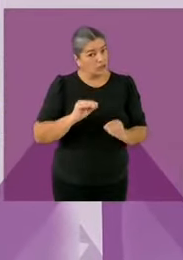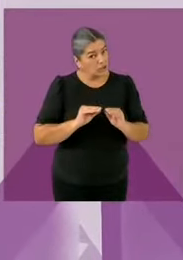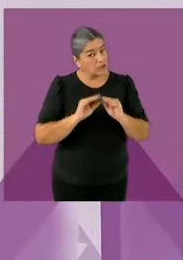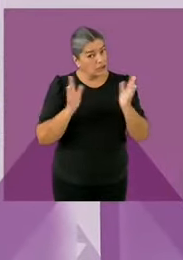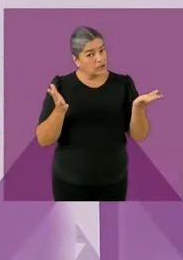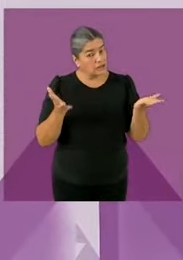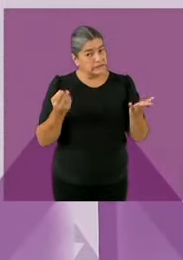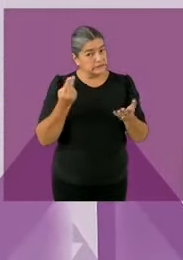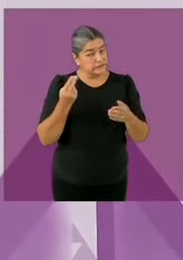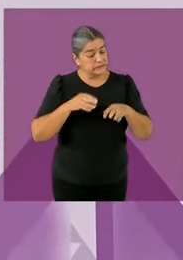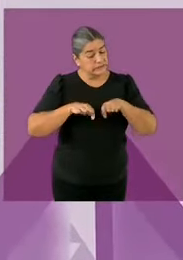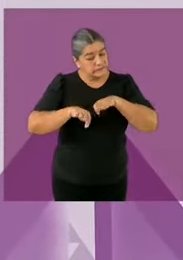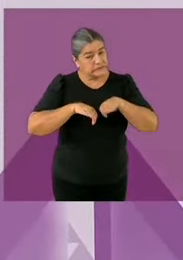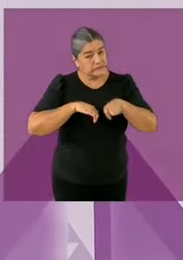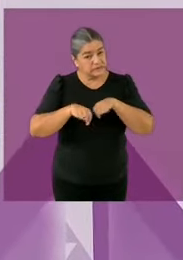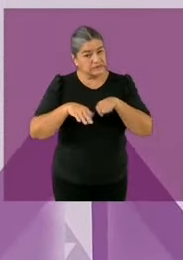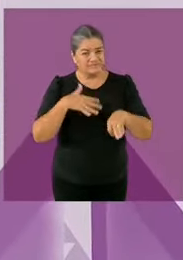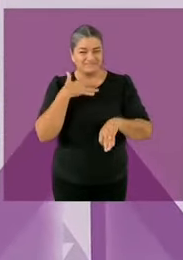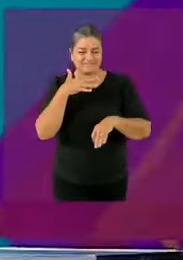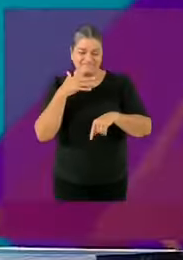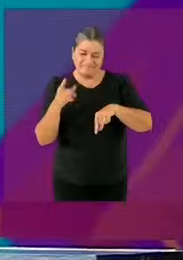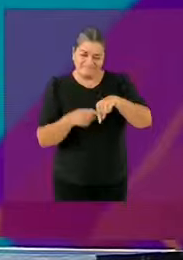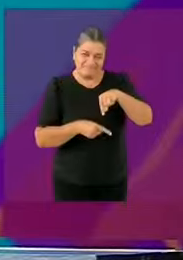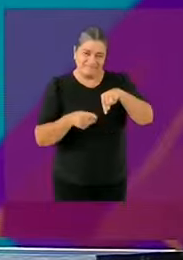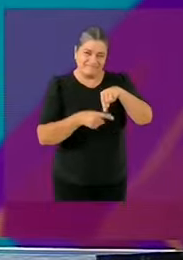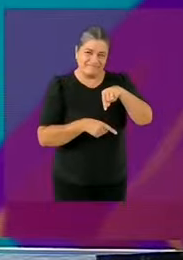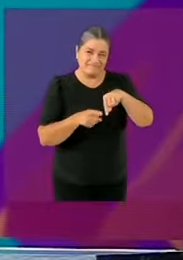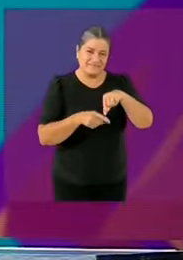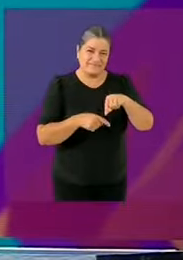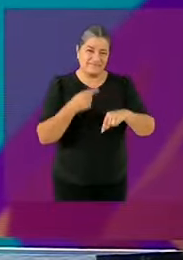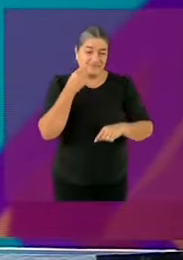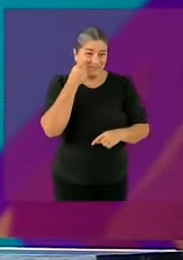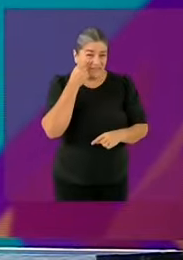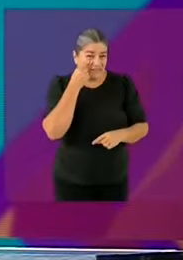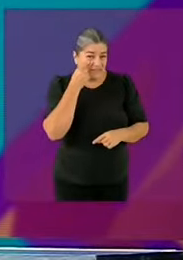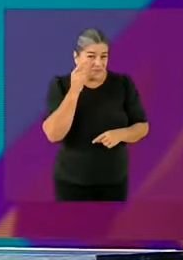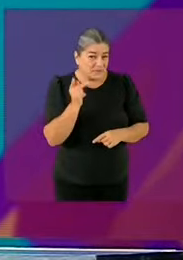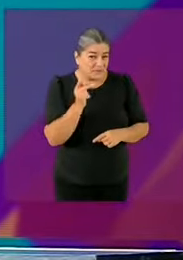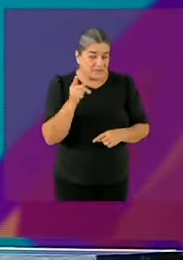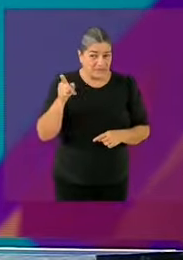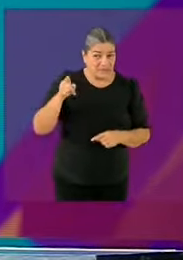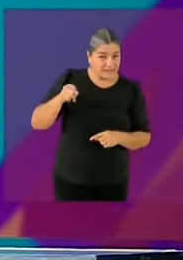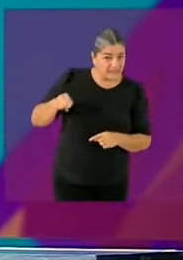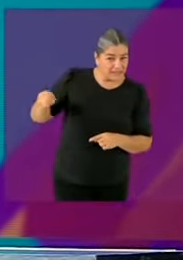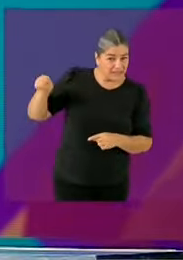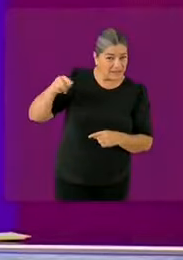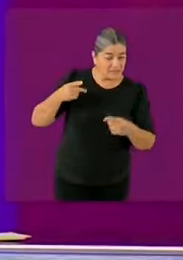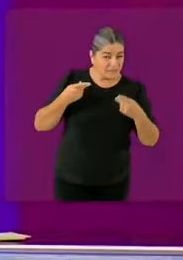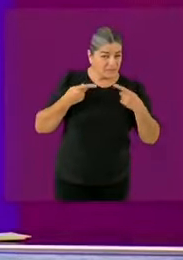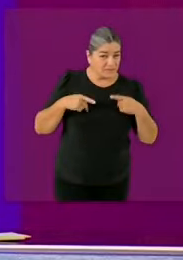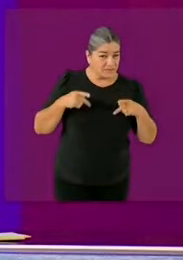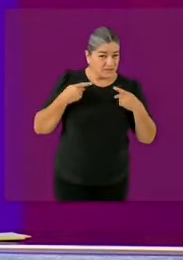concreto de reconocer a la población como víctima de estos desfalcos, hoy se reconoce... Yo ya fui reconocida como víctima cuando